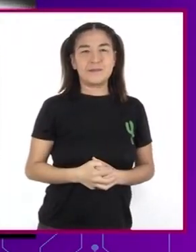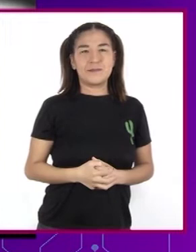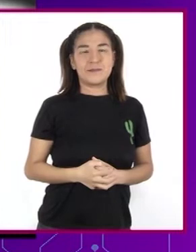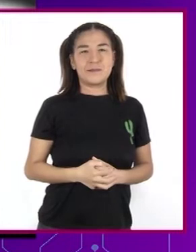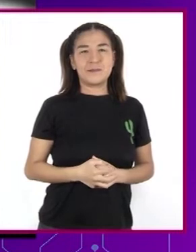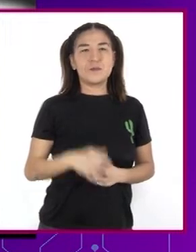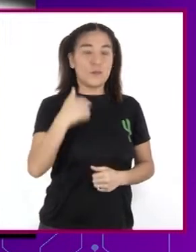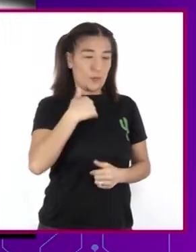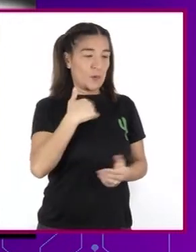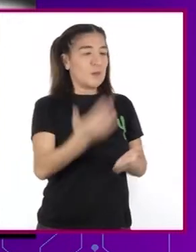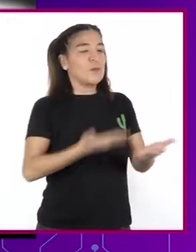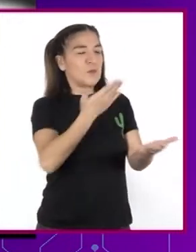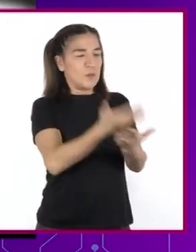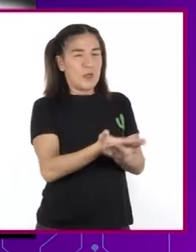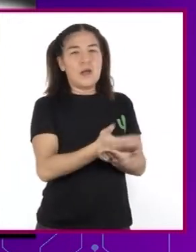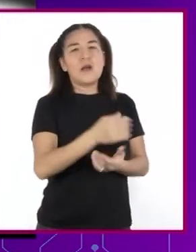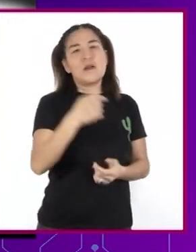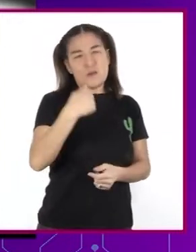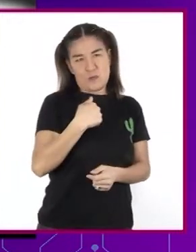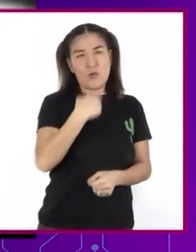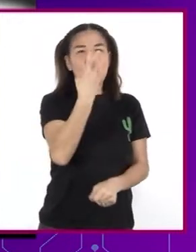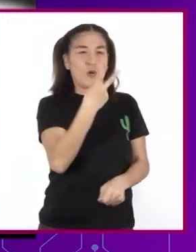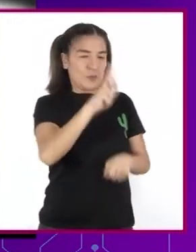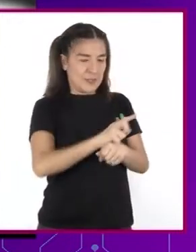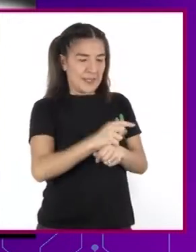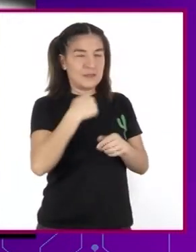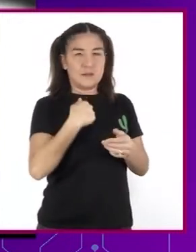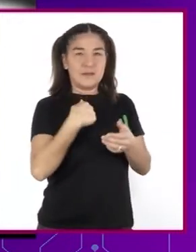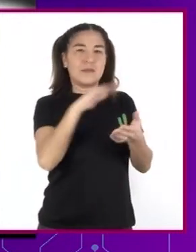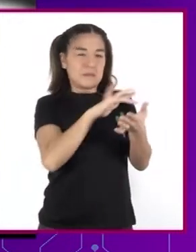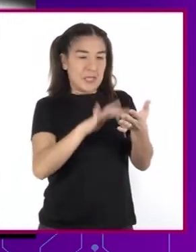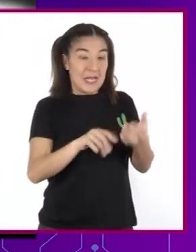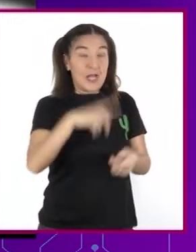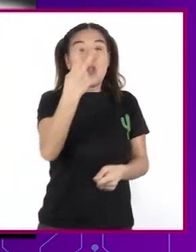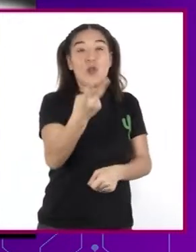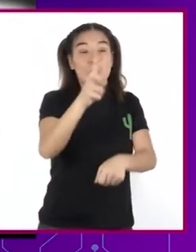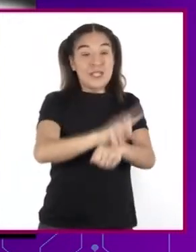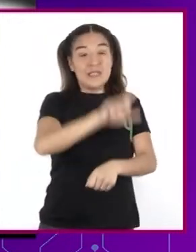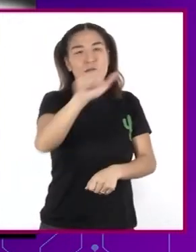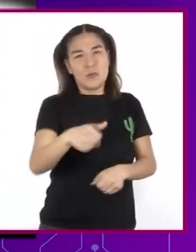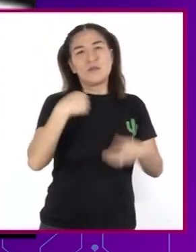Te propongo Que yo lo pueda Tener estos dos días Y tú Los dos días siguientes